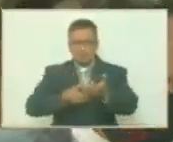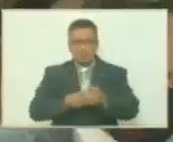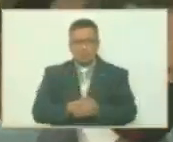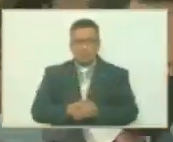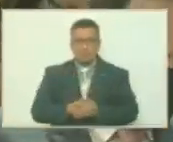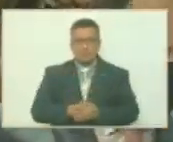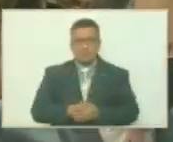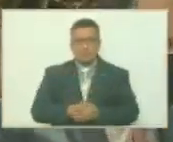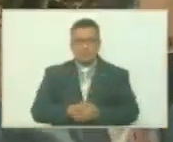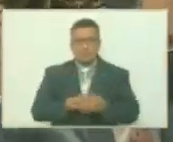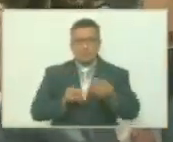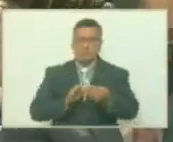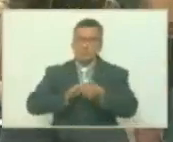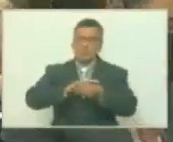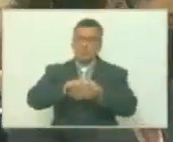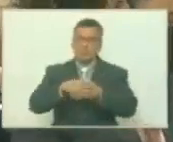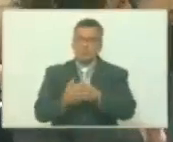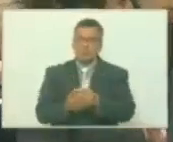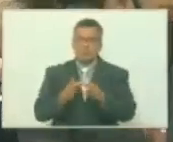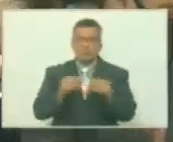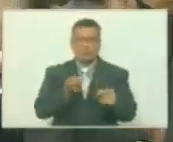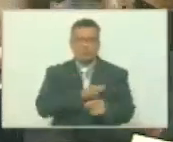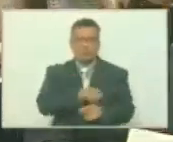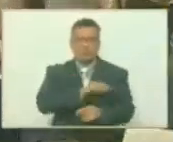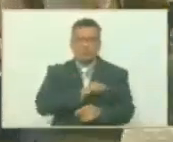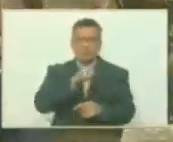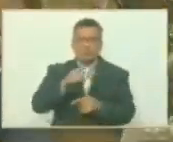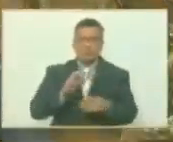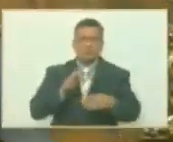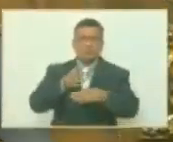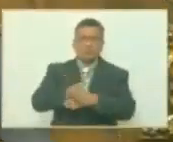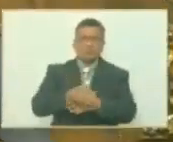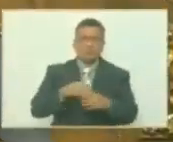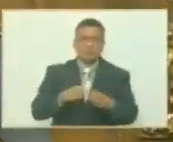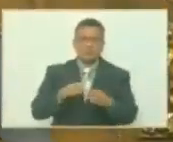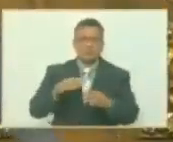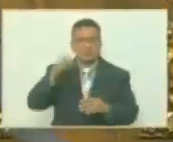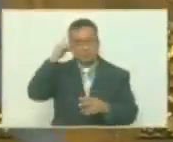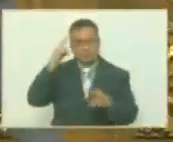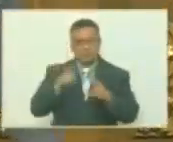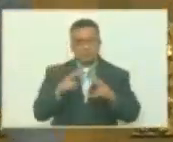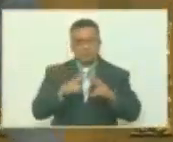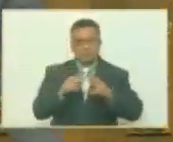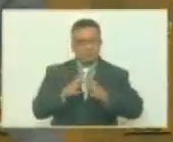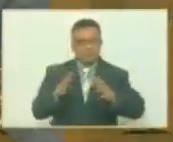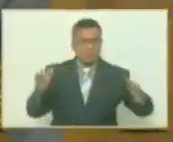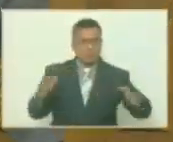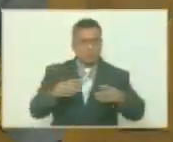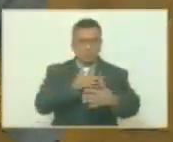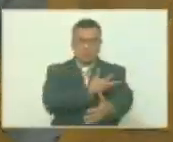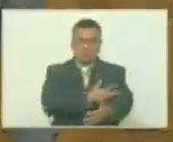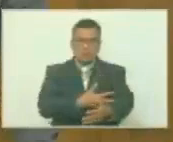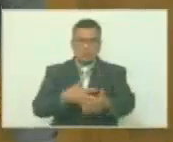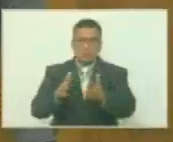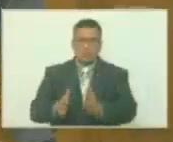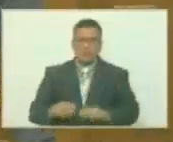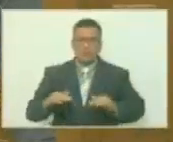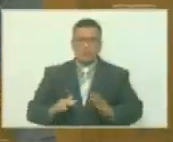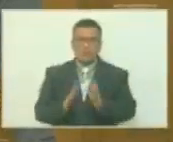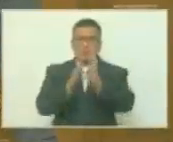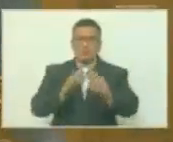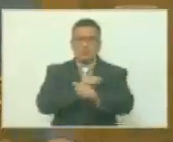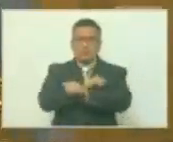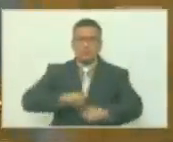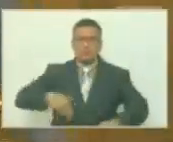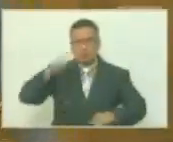arropar toda la escuadra española y en un abordaje que se reconoce como uno de los más sangrientos enfrentar a la armada